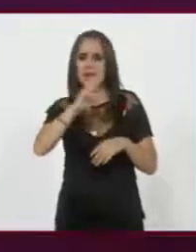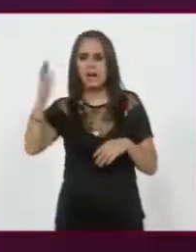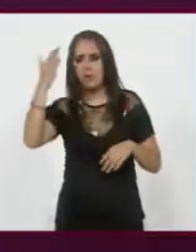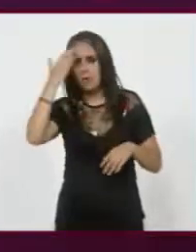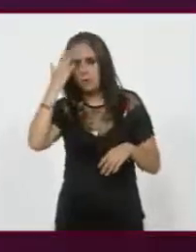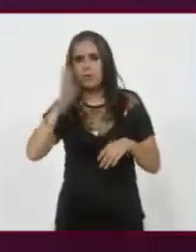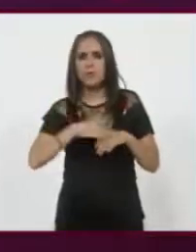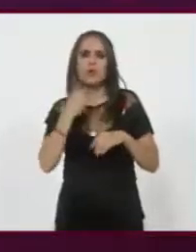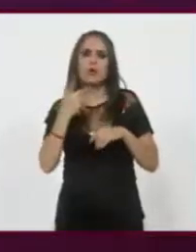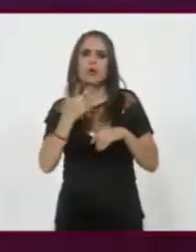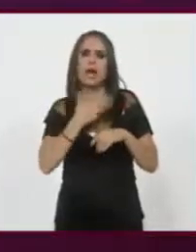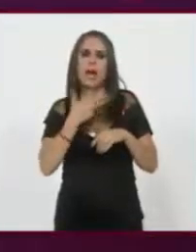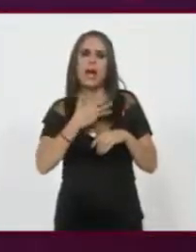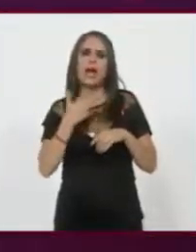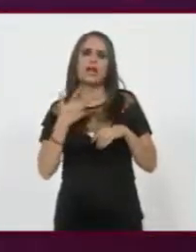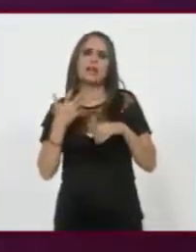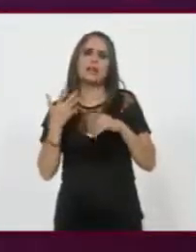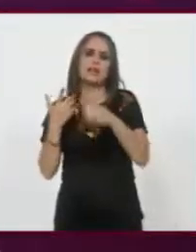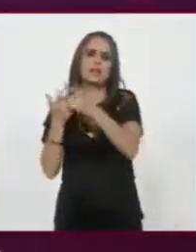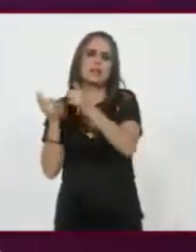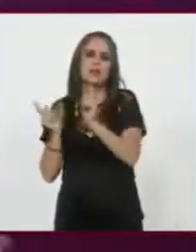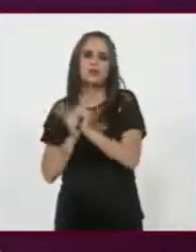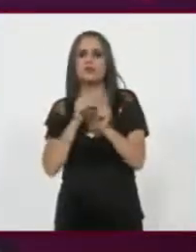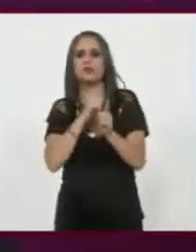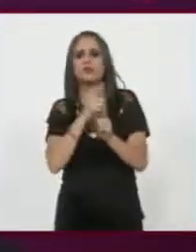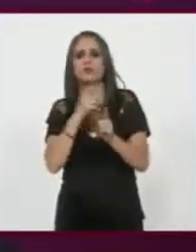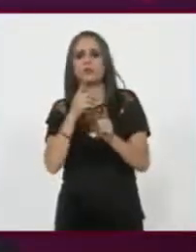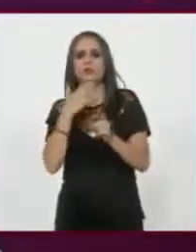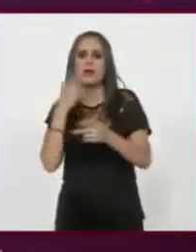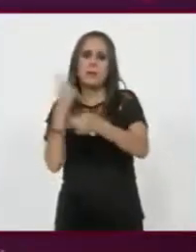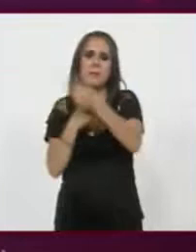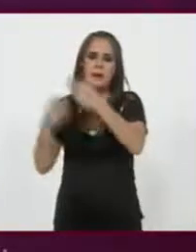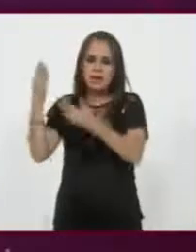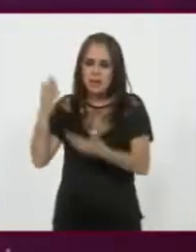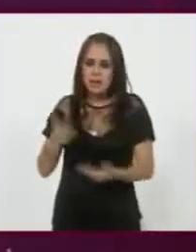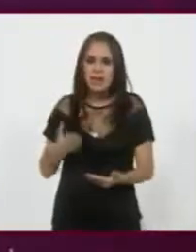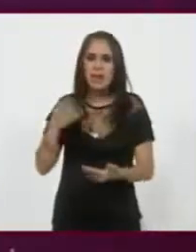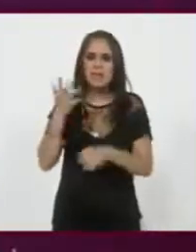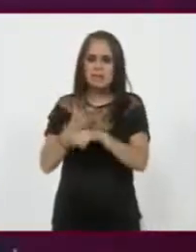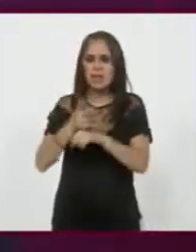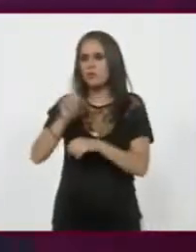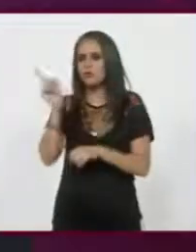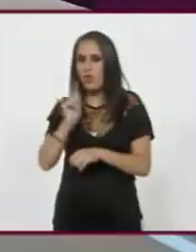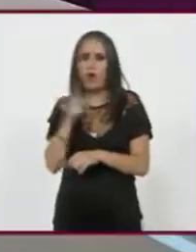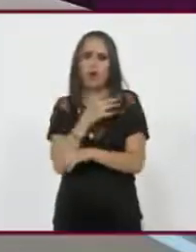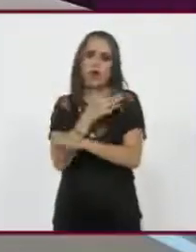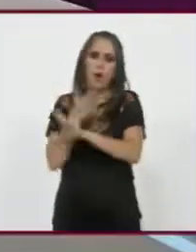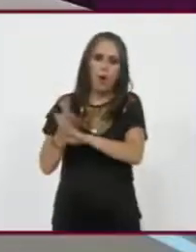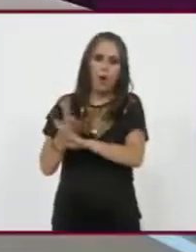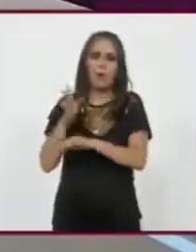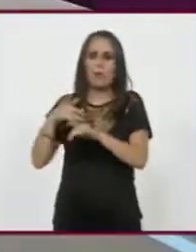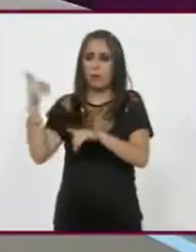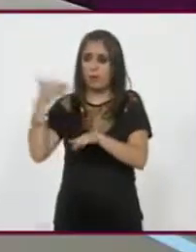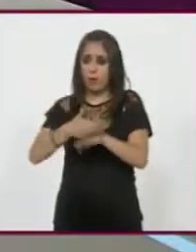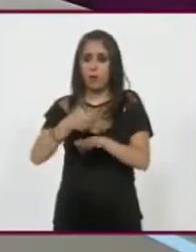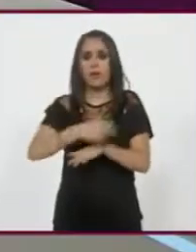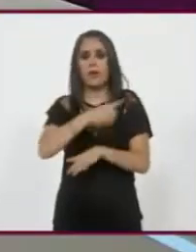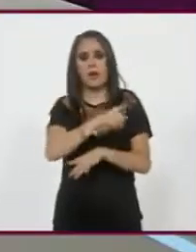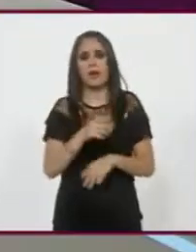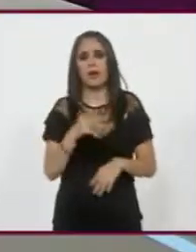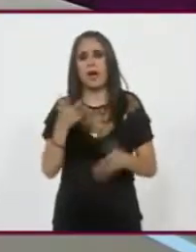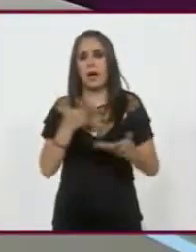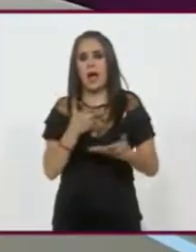opositor, de un poco dejar la bienvenida casi... Sí, la actitud creo que es muy interesante. Una actitud